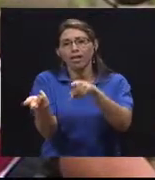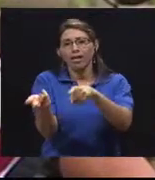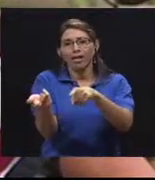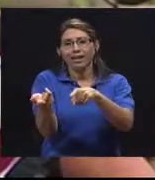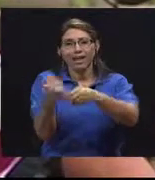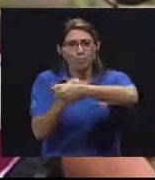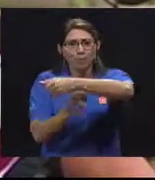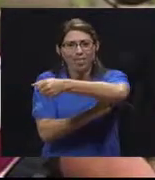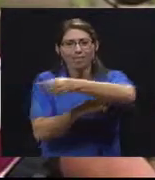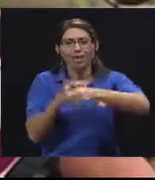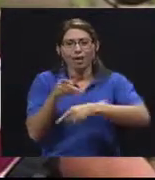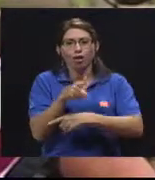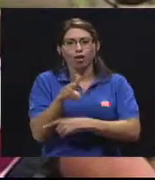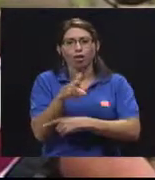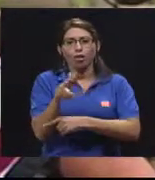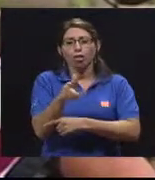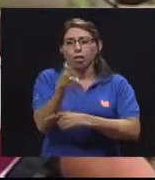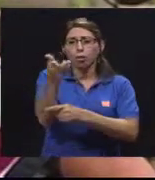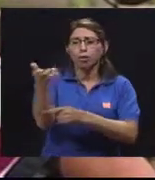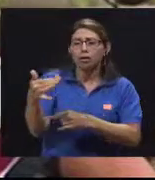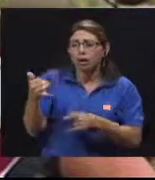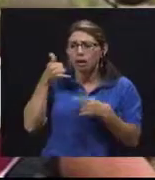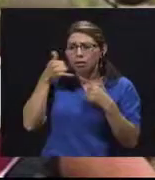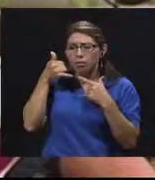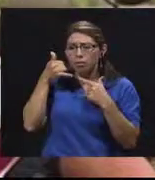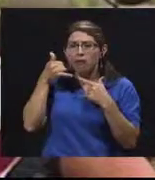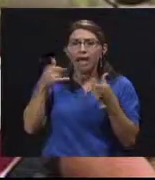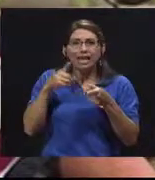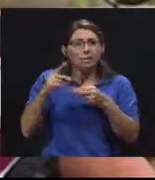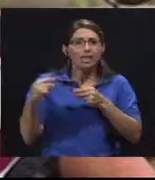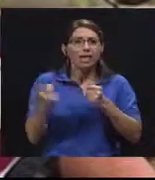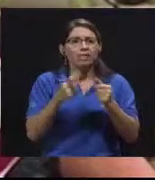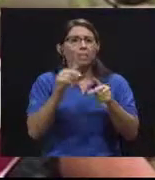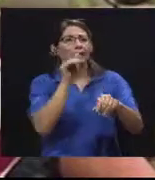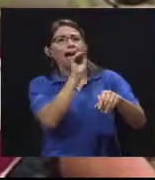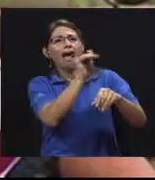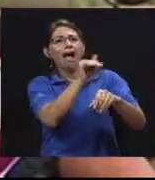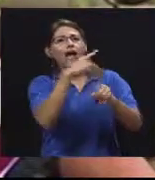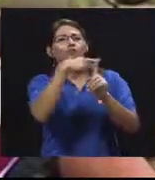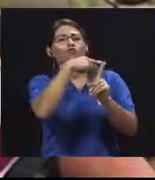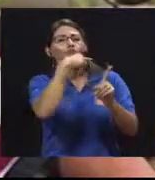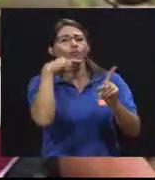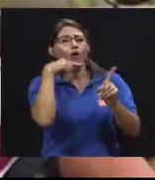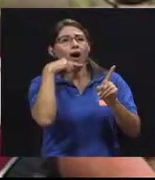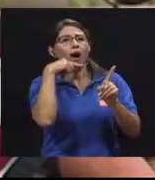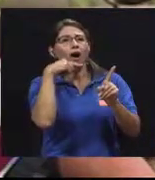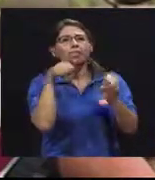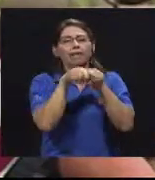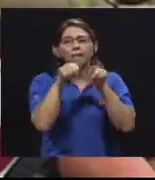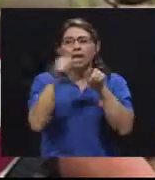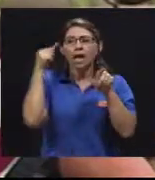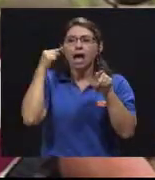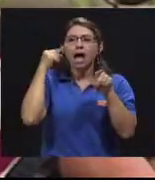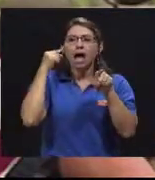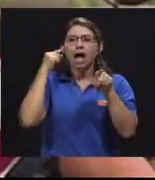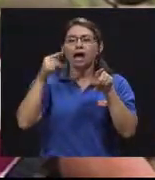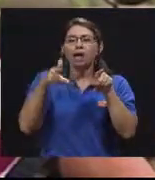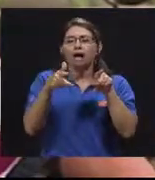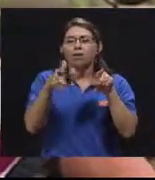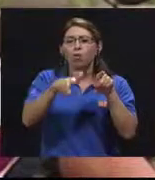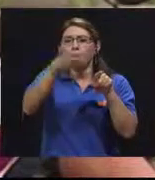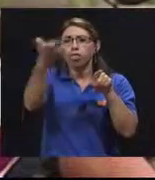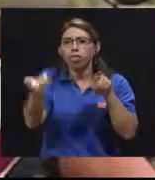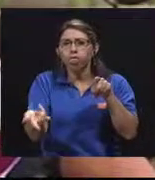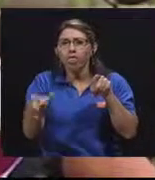Virilla, o el puente de la Platina que llaman. Entonces, despacha, automáticamente despachan Cruz Roja y como se fue a un precipicio, automáticamente